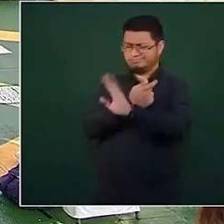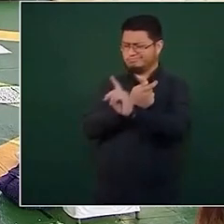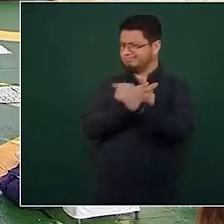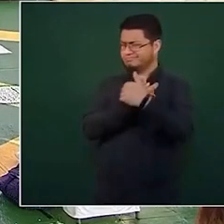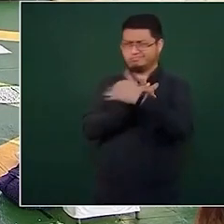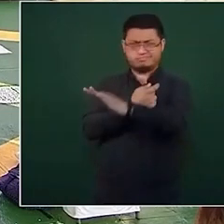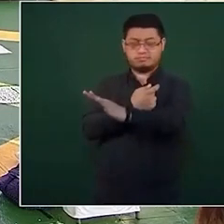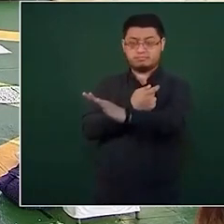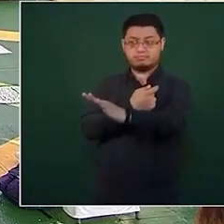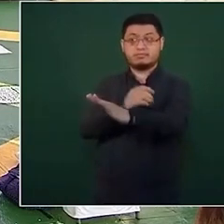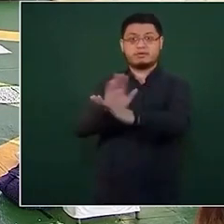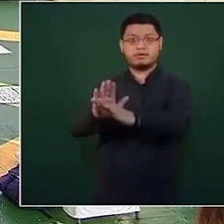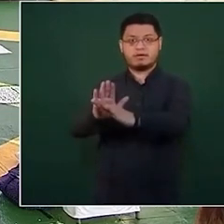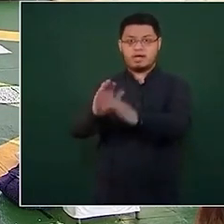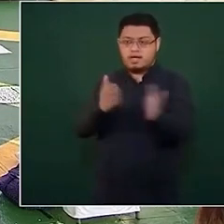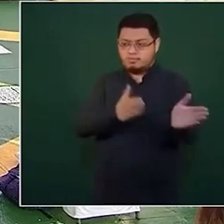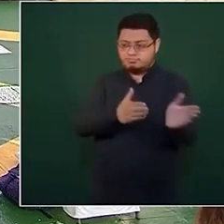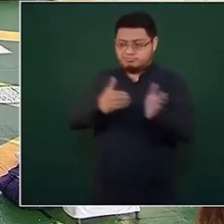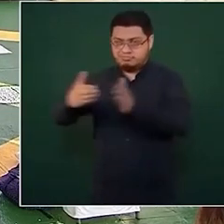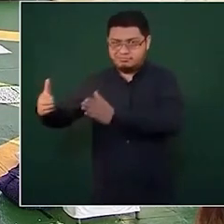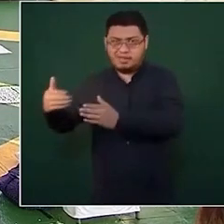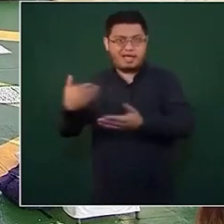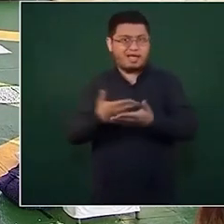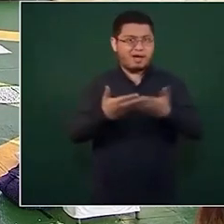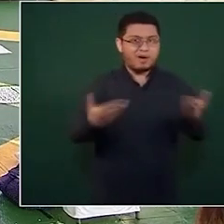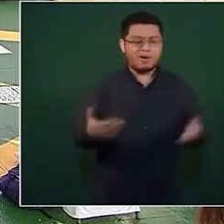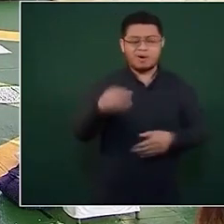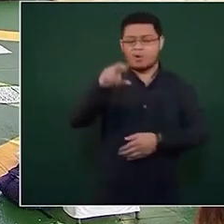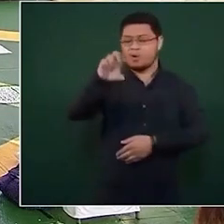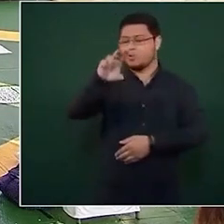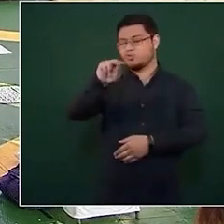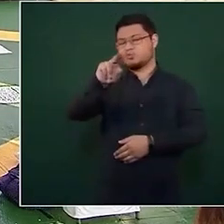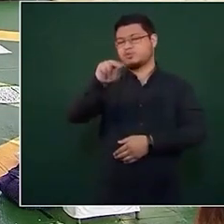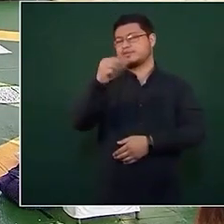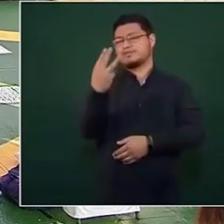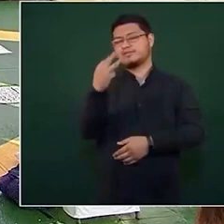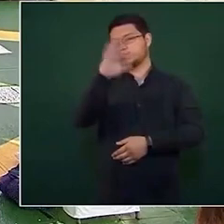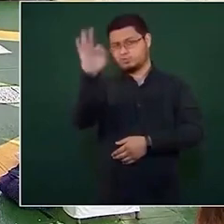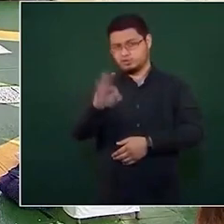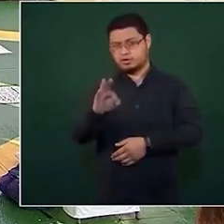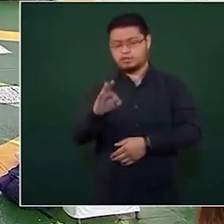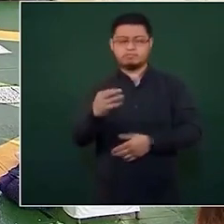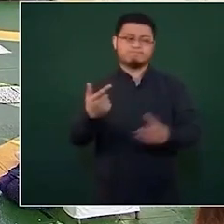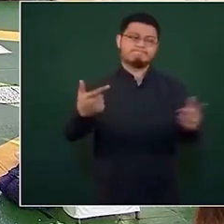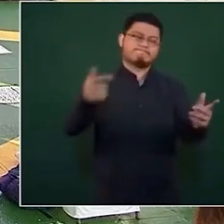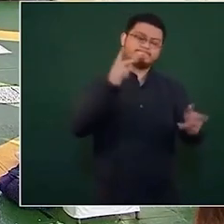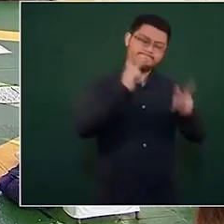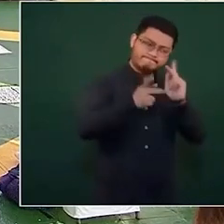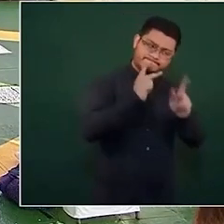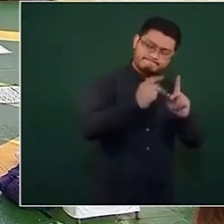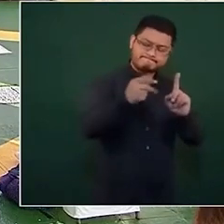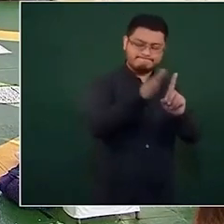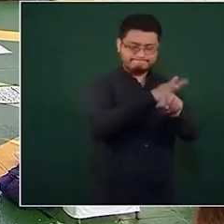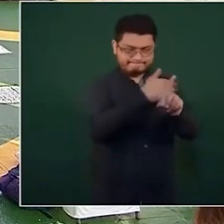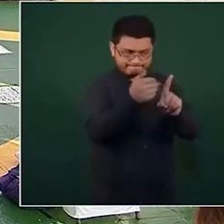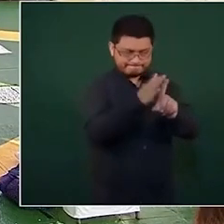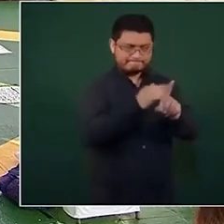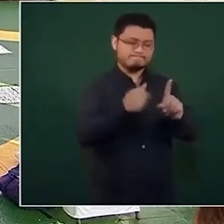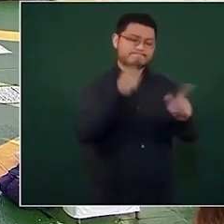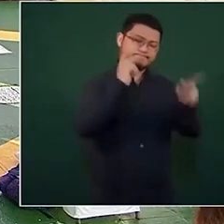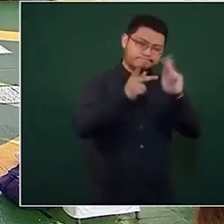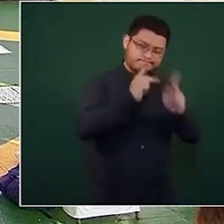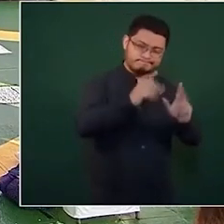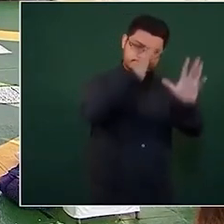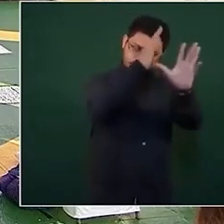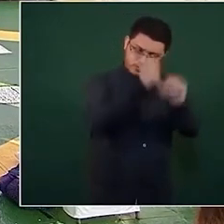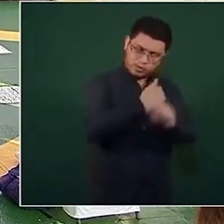ya a 83% y seguimos persuadiendo a las personas para que se vayan a vacunar en ese